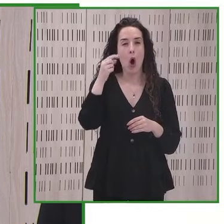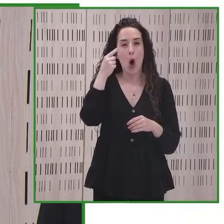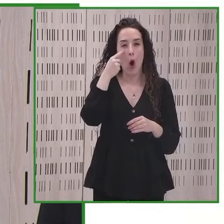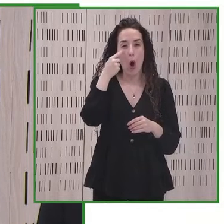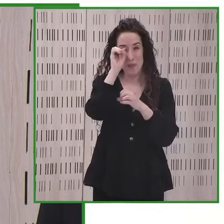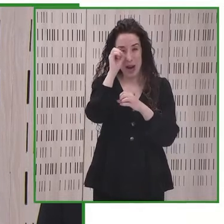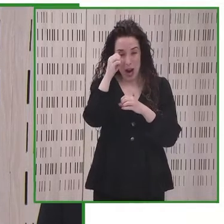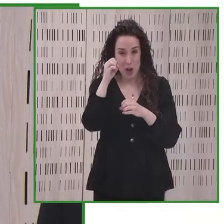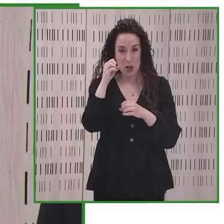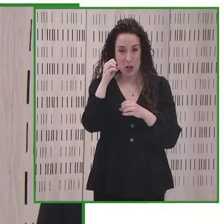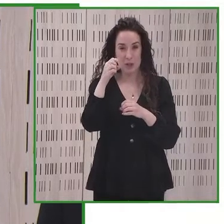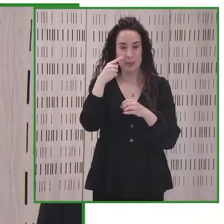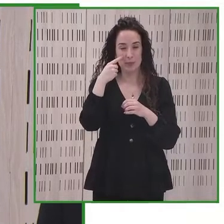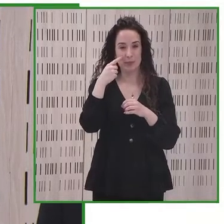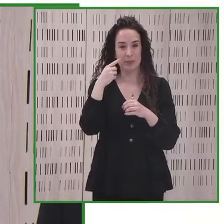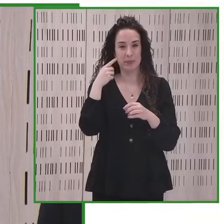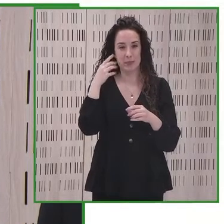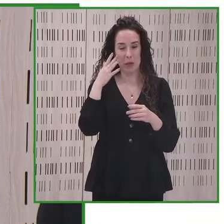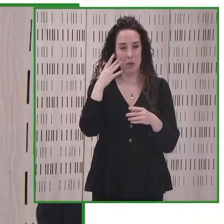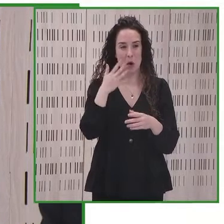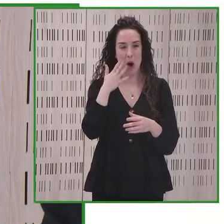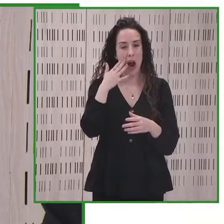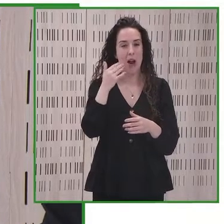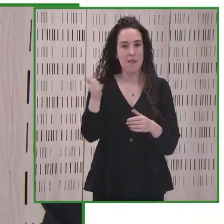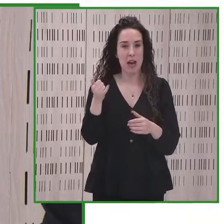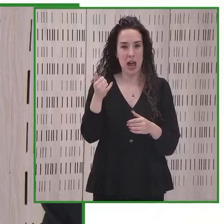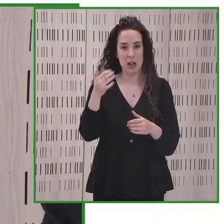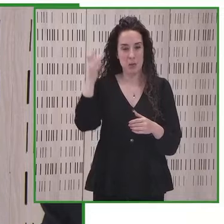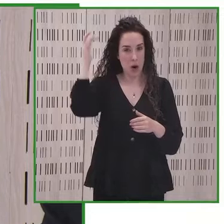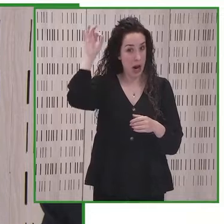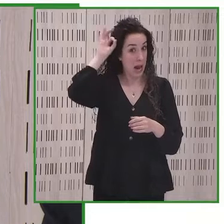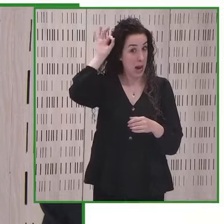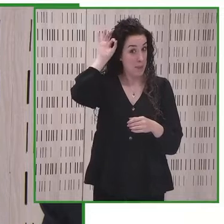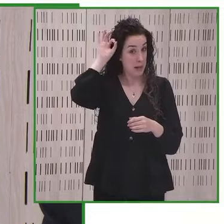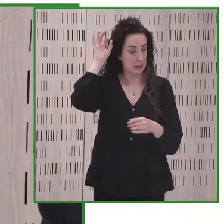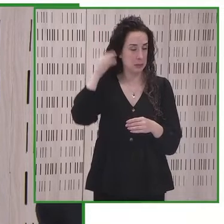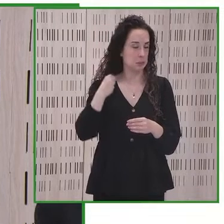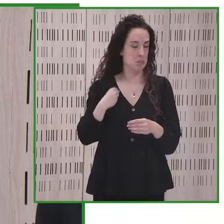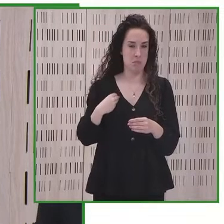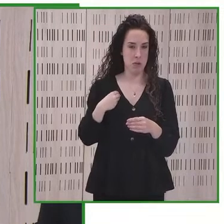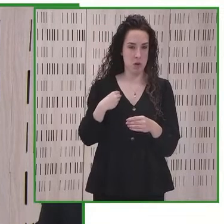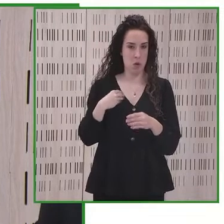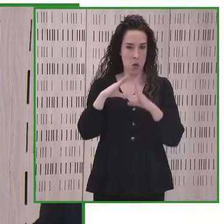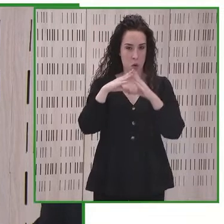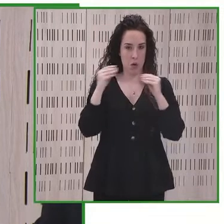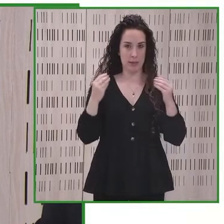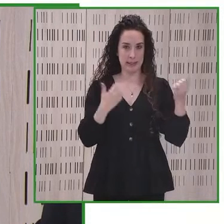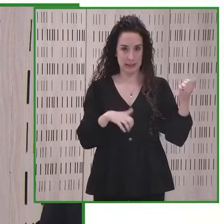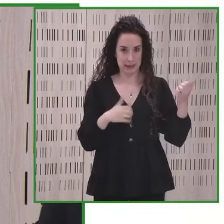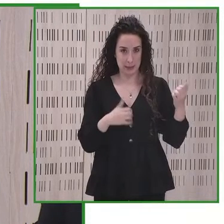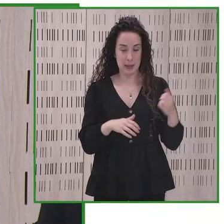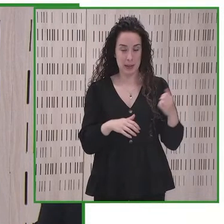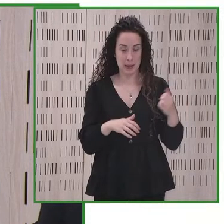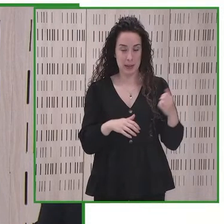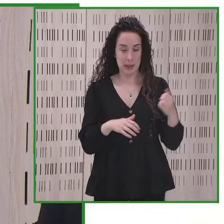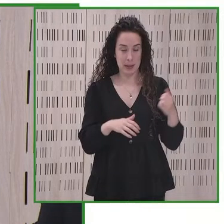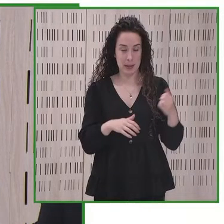visual de la planta de cóclea, impulsado desde la Universidad de Sevilla. Otro sería